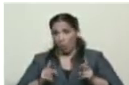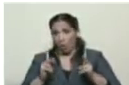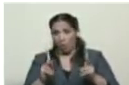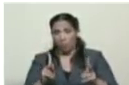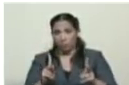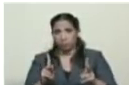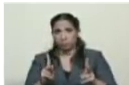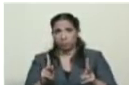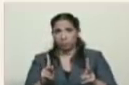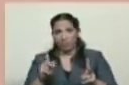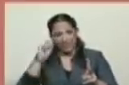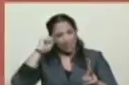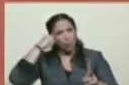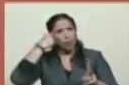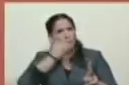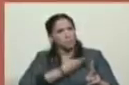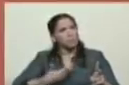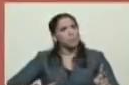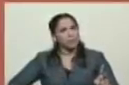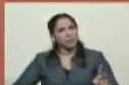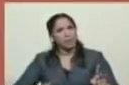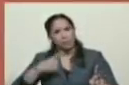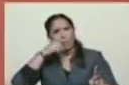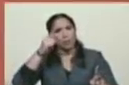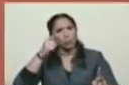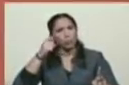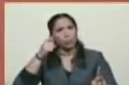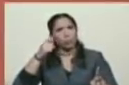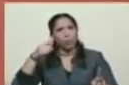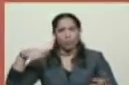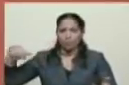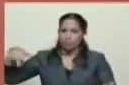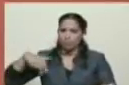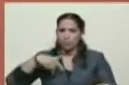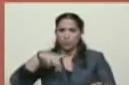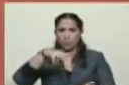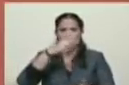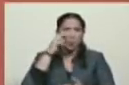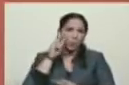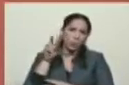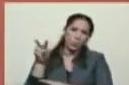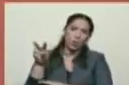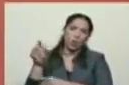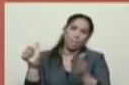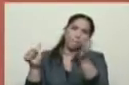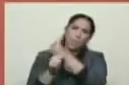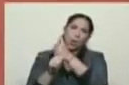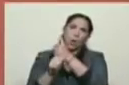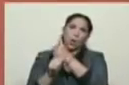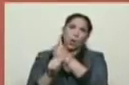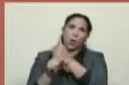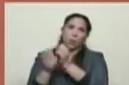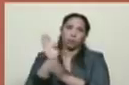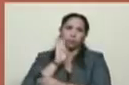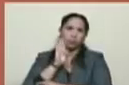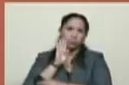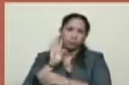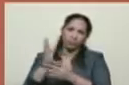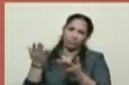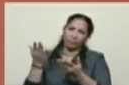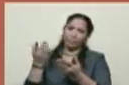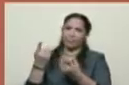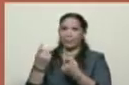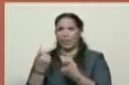recuerdo que el presidente Maduro pasó por ese monumento y encontró que estaba descuidado, que estaba deteriorado,